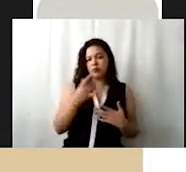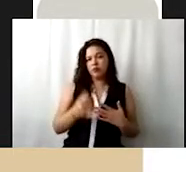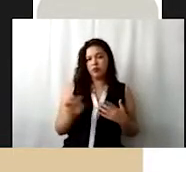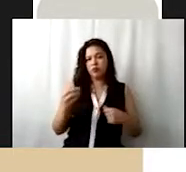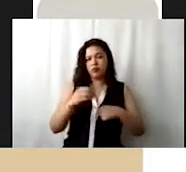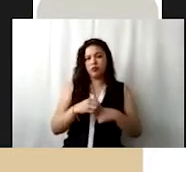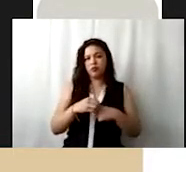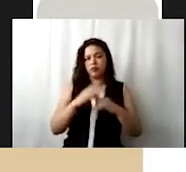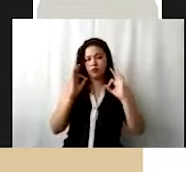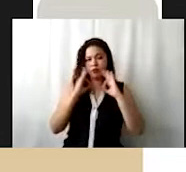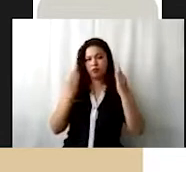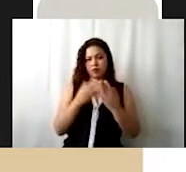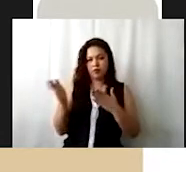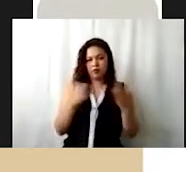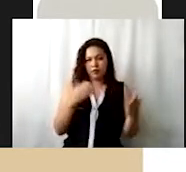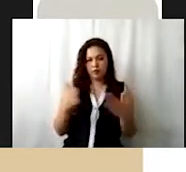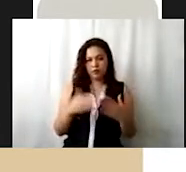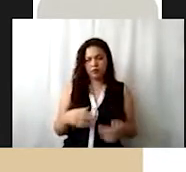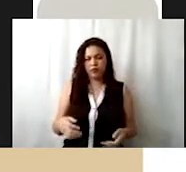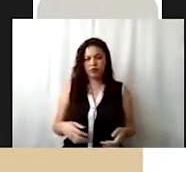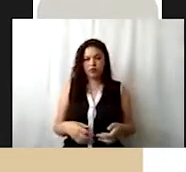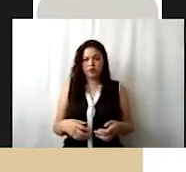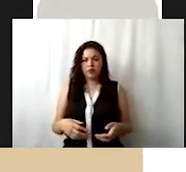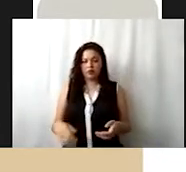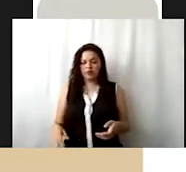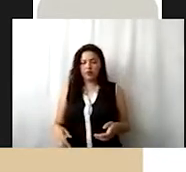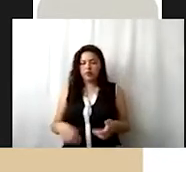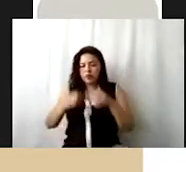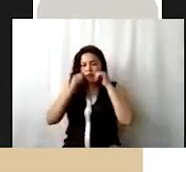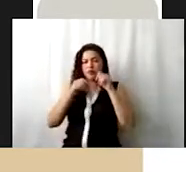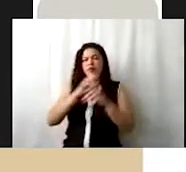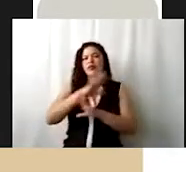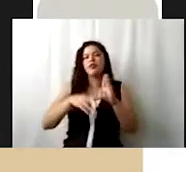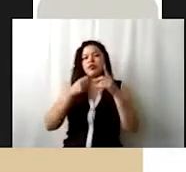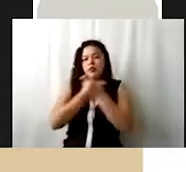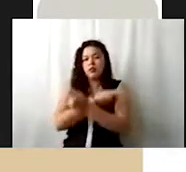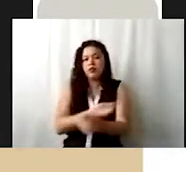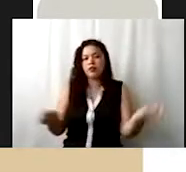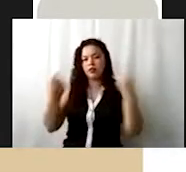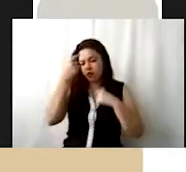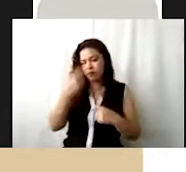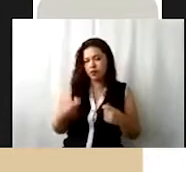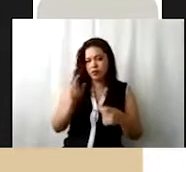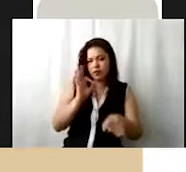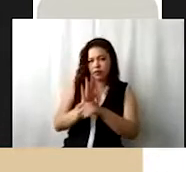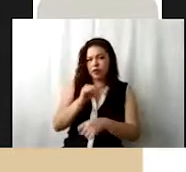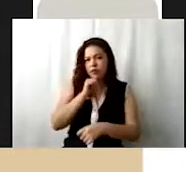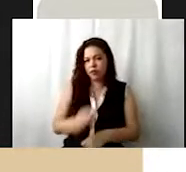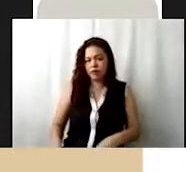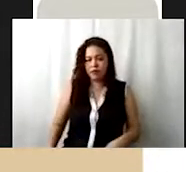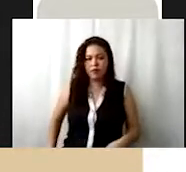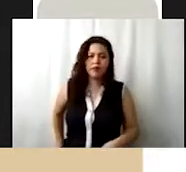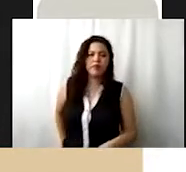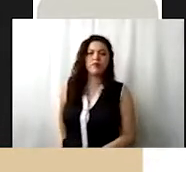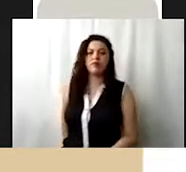la siguiente manera. De la forma correcta, atención integral de la infancia en estado de desamparo. Ajá, ahí estamos